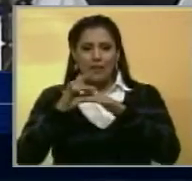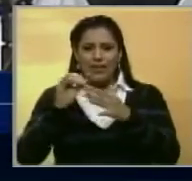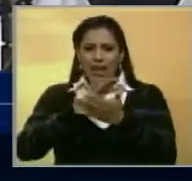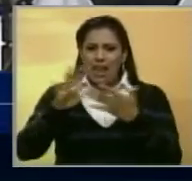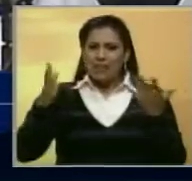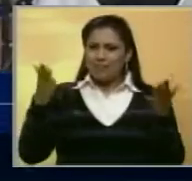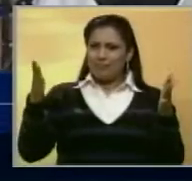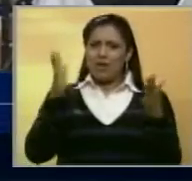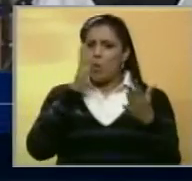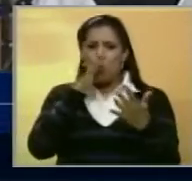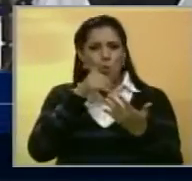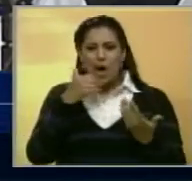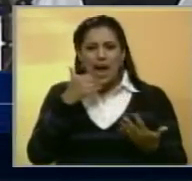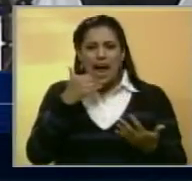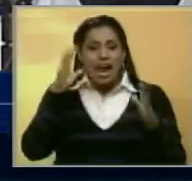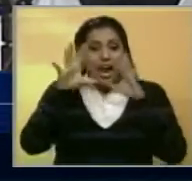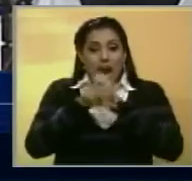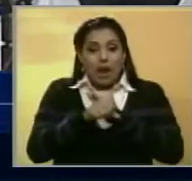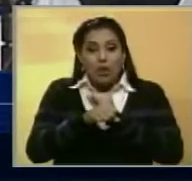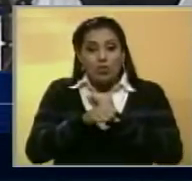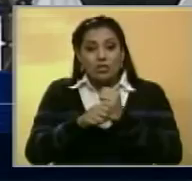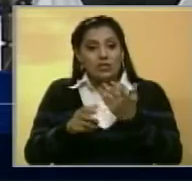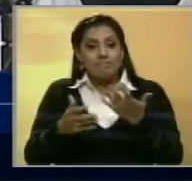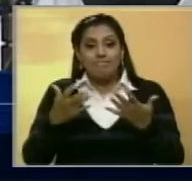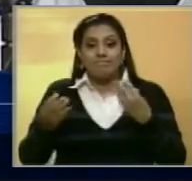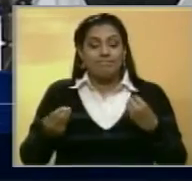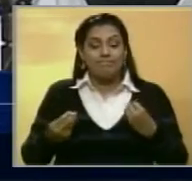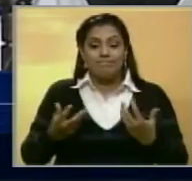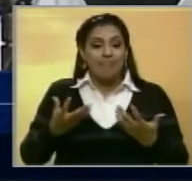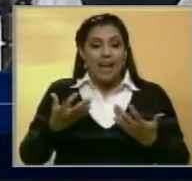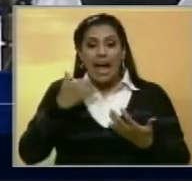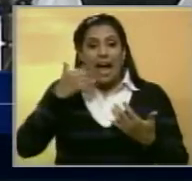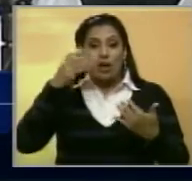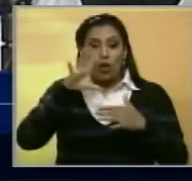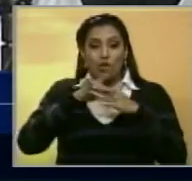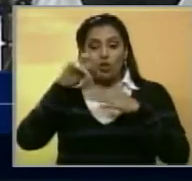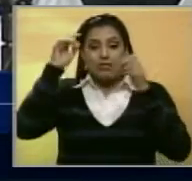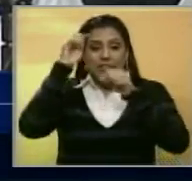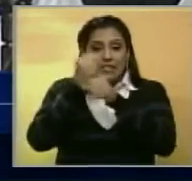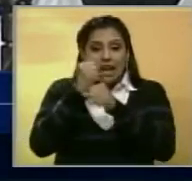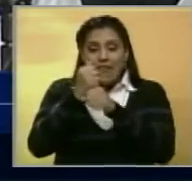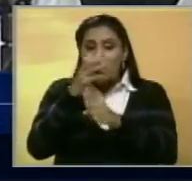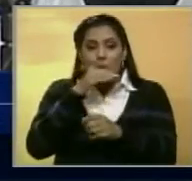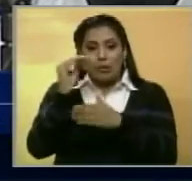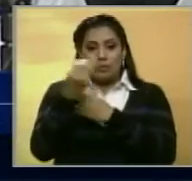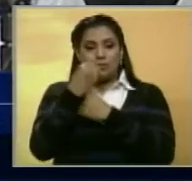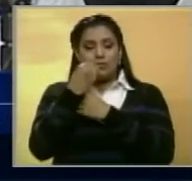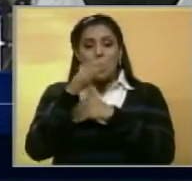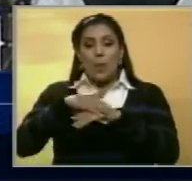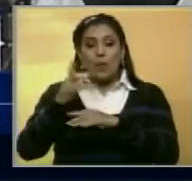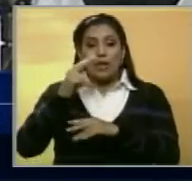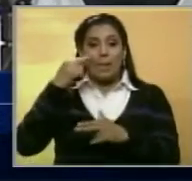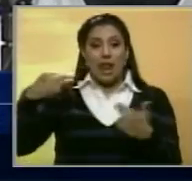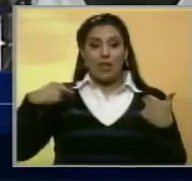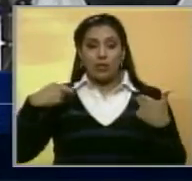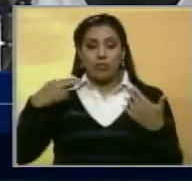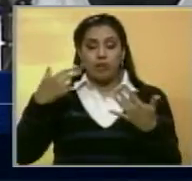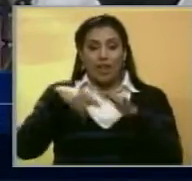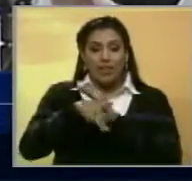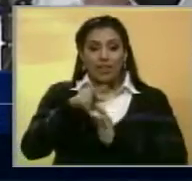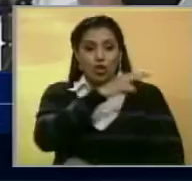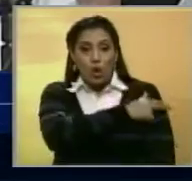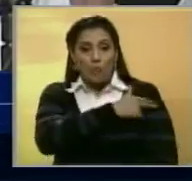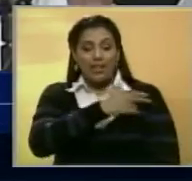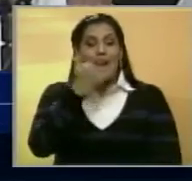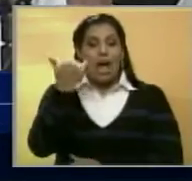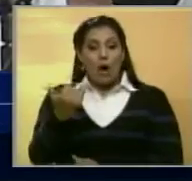grandota, donde ni siquiera en la noche pueden ejercer la medicina los colegas que están allí en este hospital tan importante.